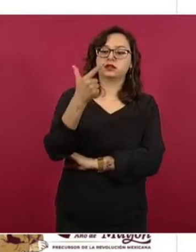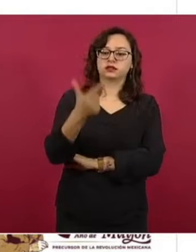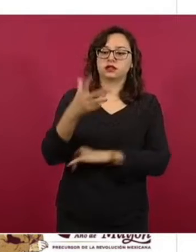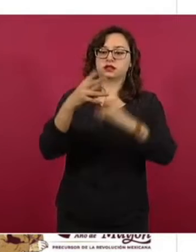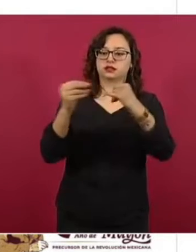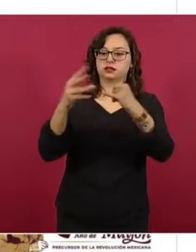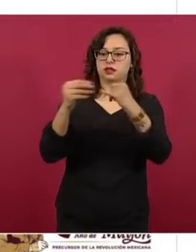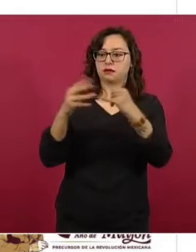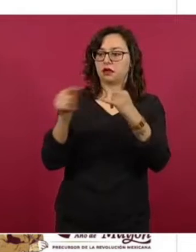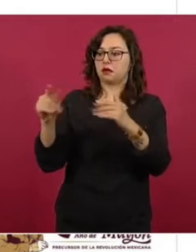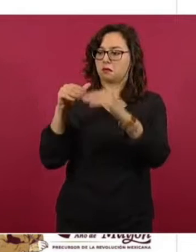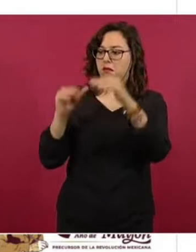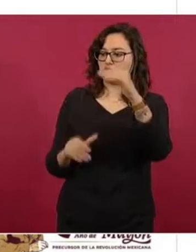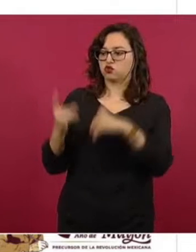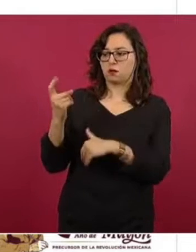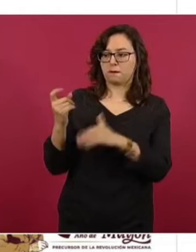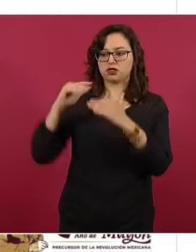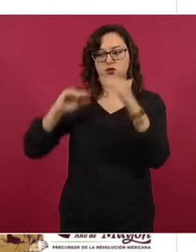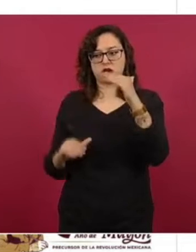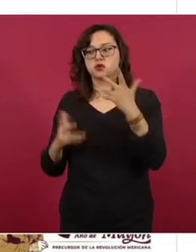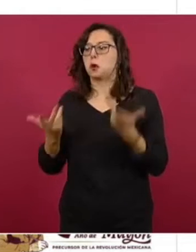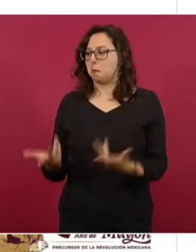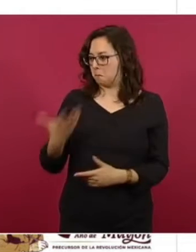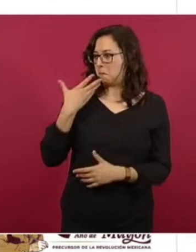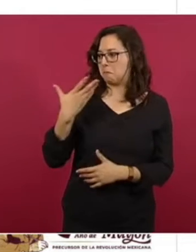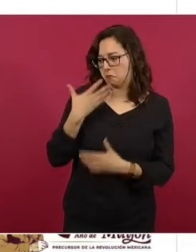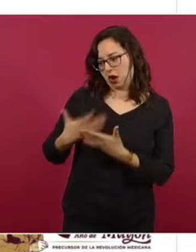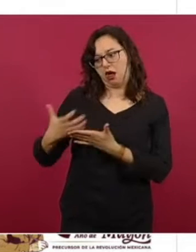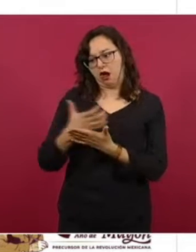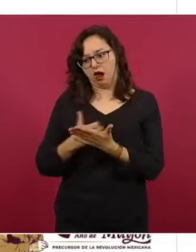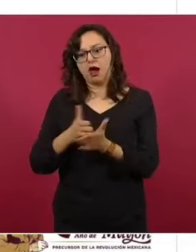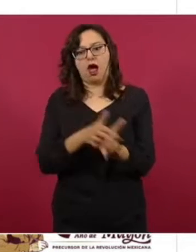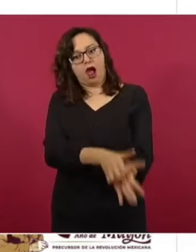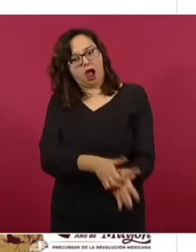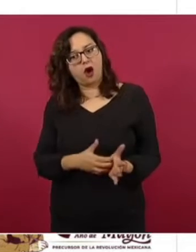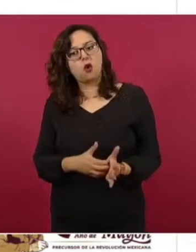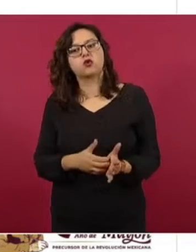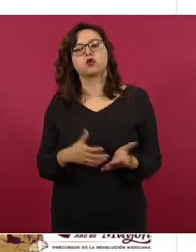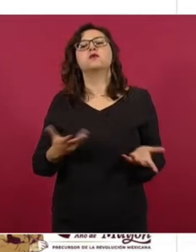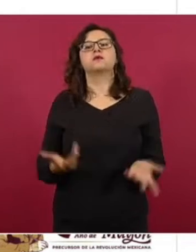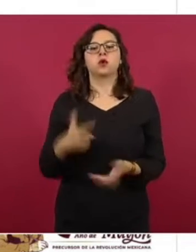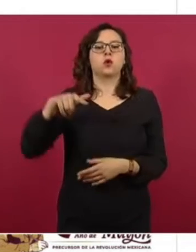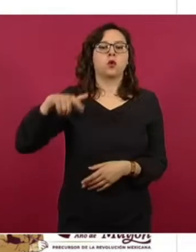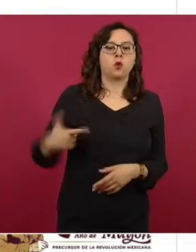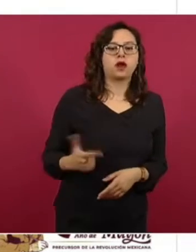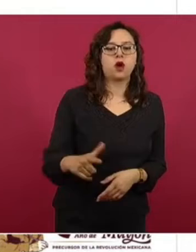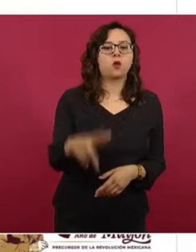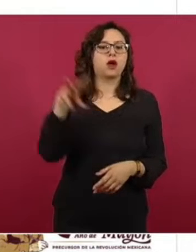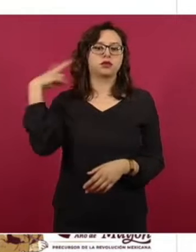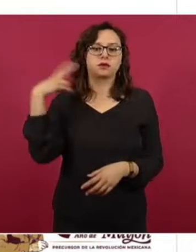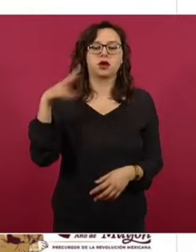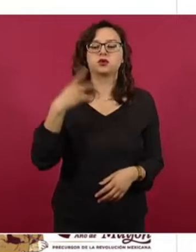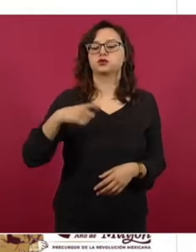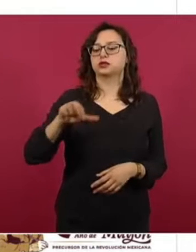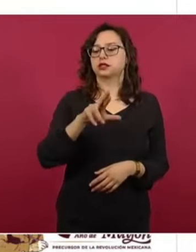centavos, casi un peso de diferencia, buenos centavos de ahorro. Y tenemos ejemplos en Guanajuato, en Veracruz, en Quintana